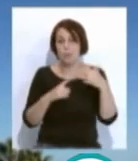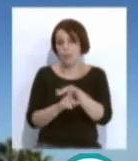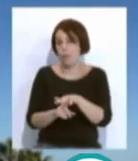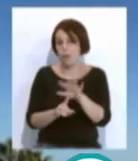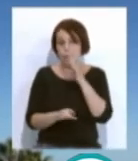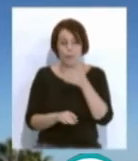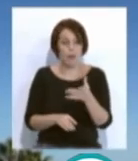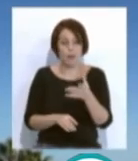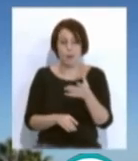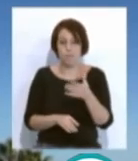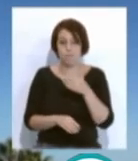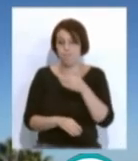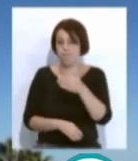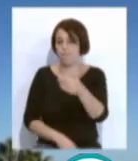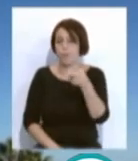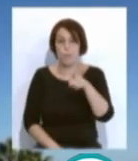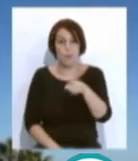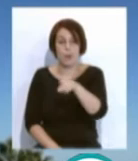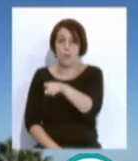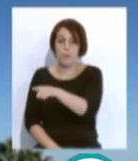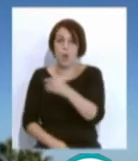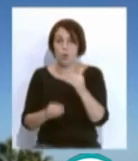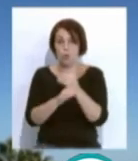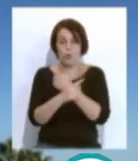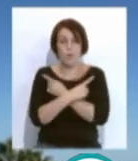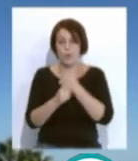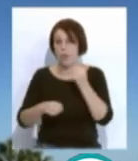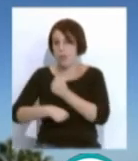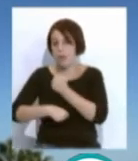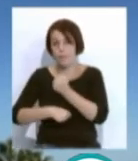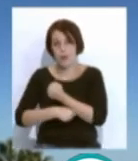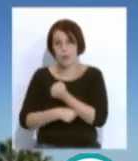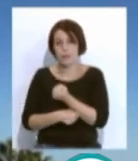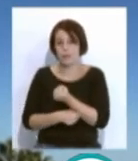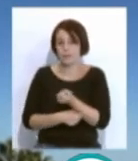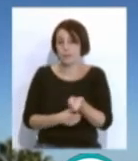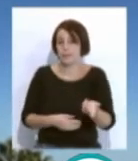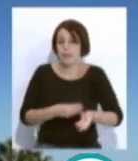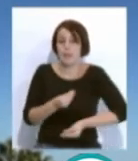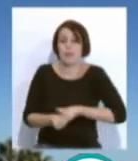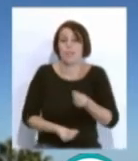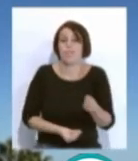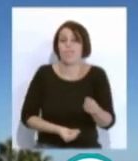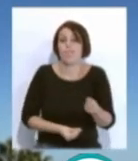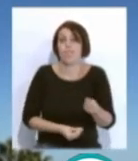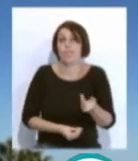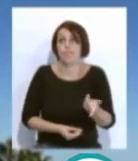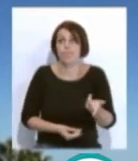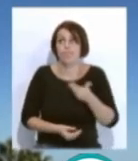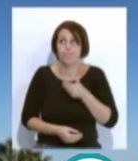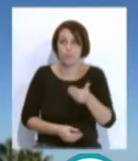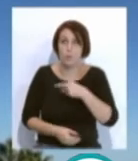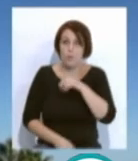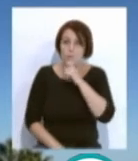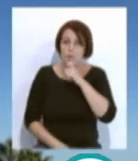nos viene ahora encima los próximos meses de octubre, noviembre y diciembre, pues van a ser muy complicados y de